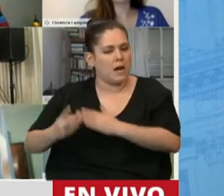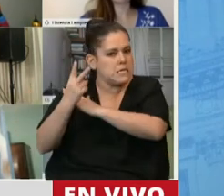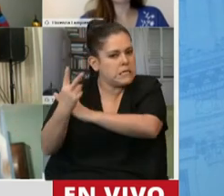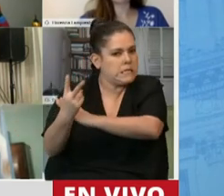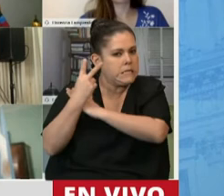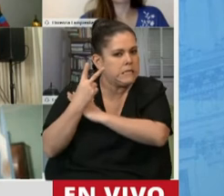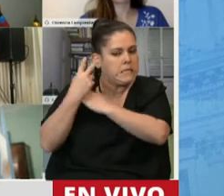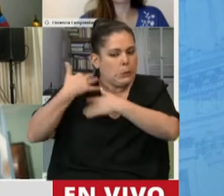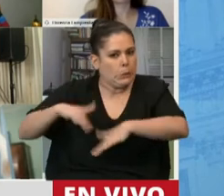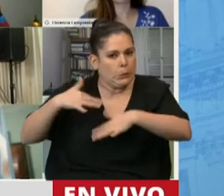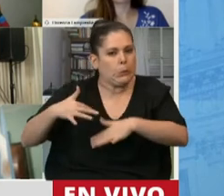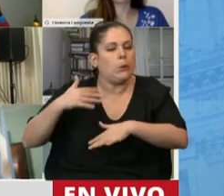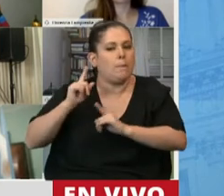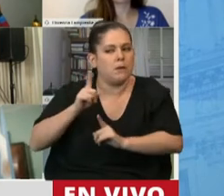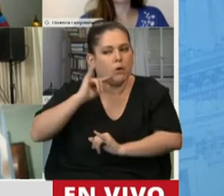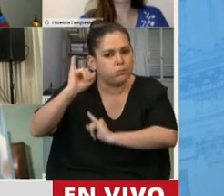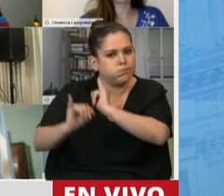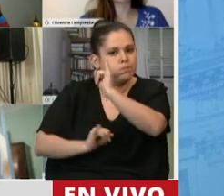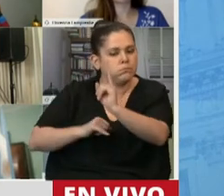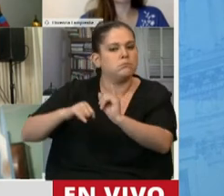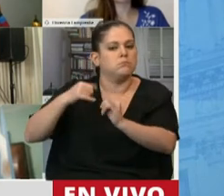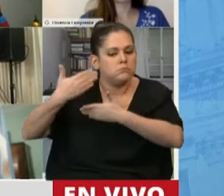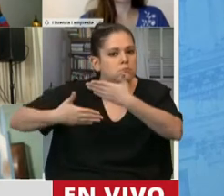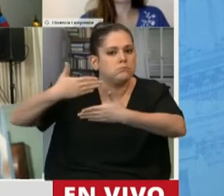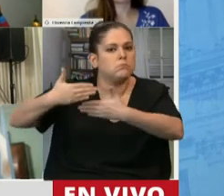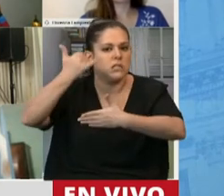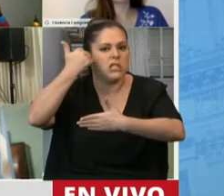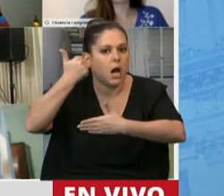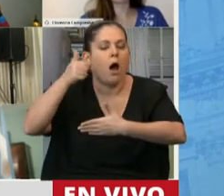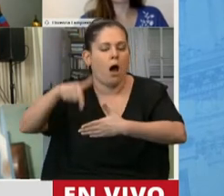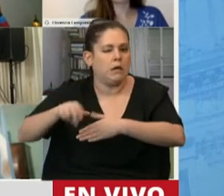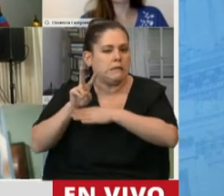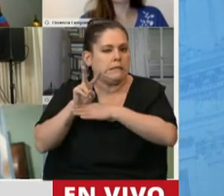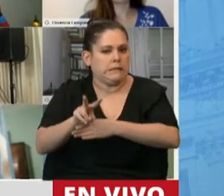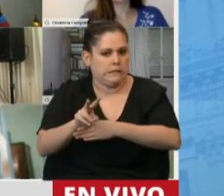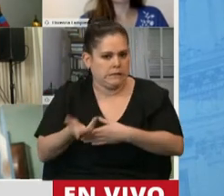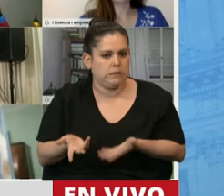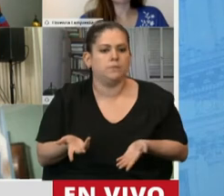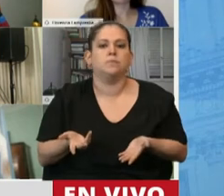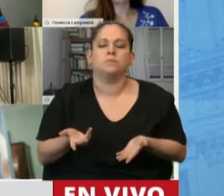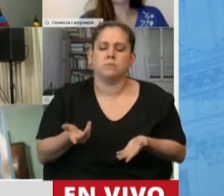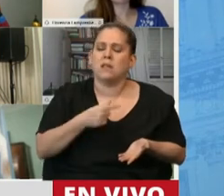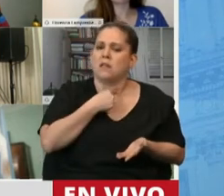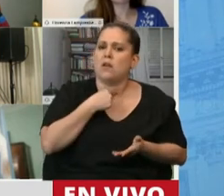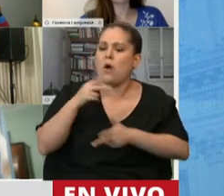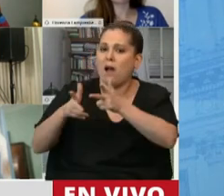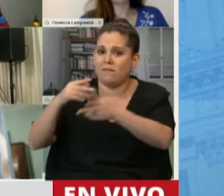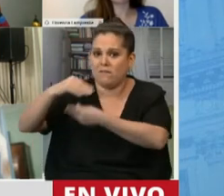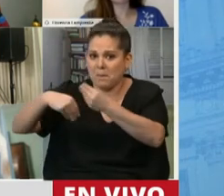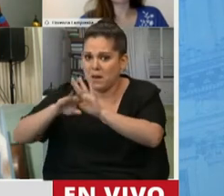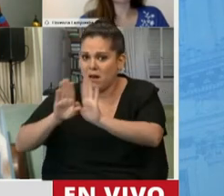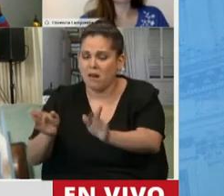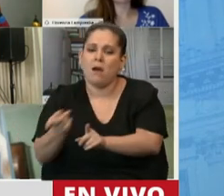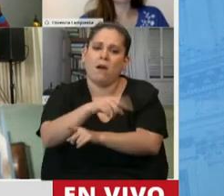cada uno de los pasos que hemos dado adelante. Así como le hablo a las familias, también le quiero hablar a los dirigentes